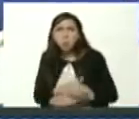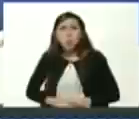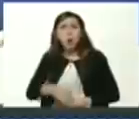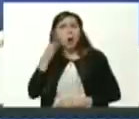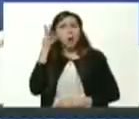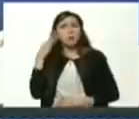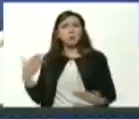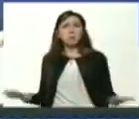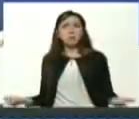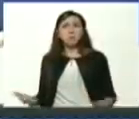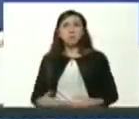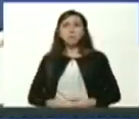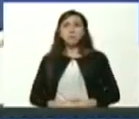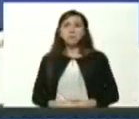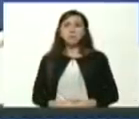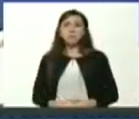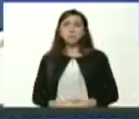las mujeres